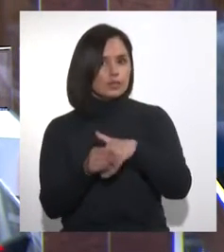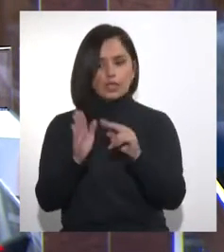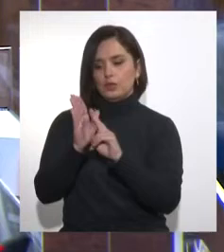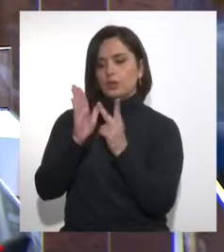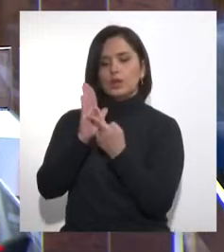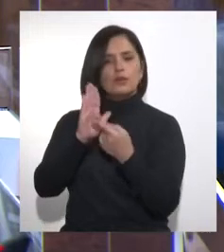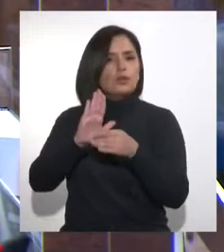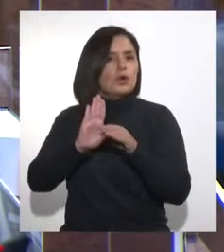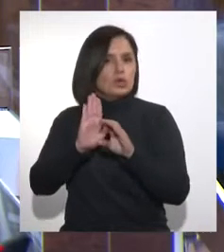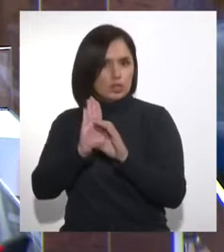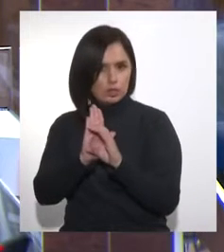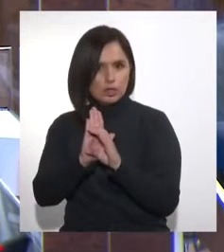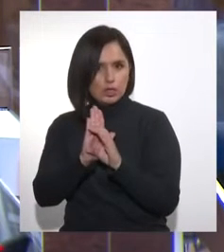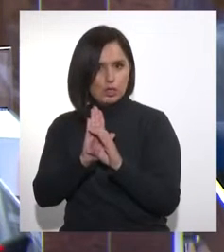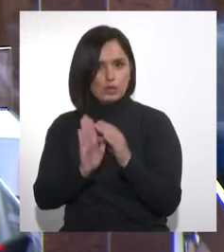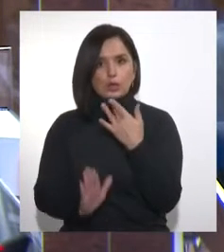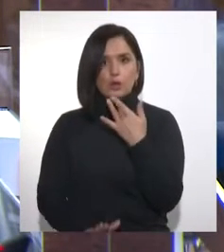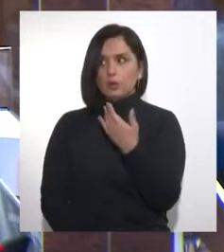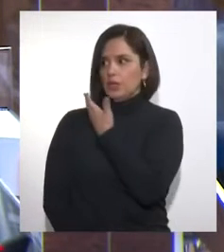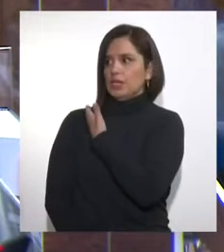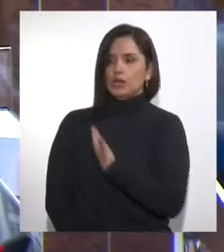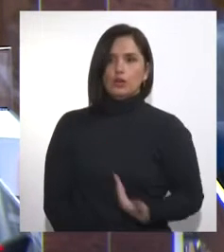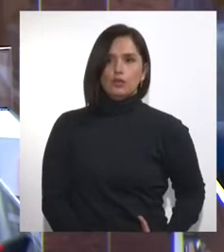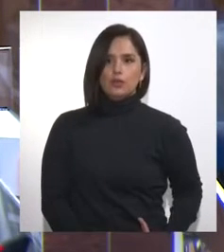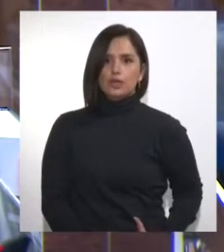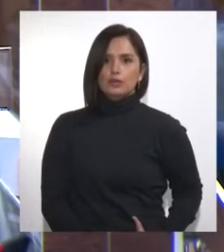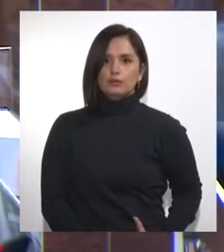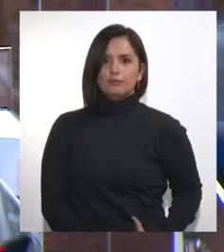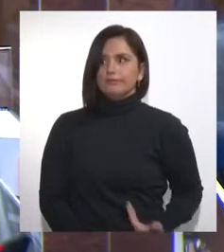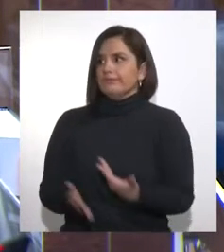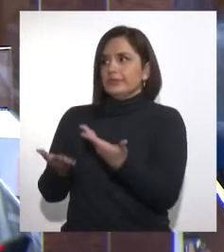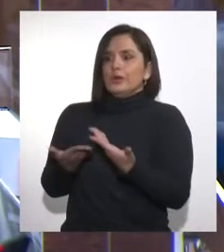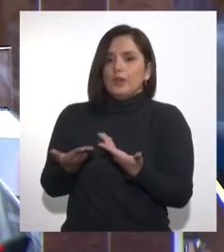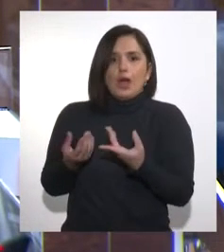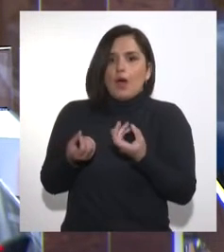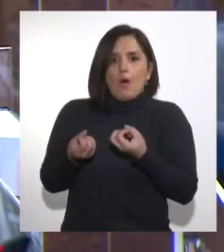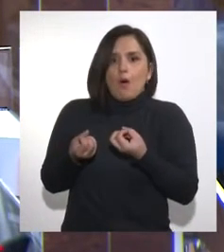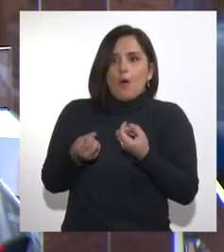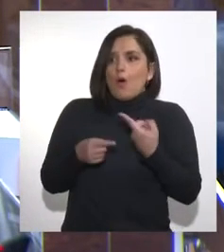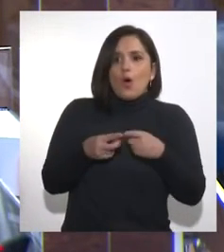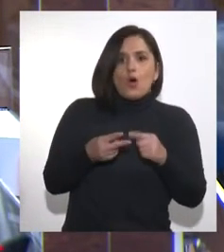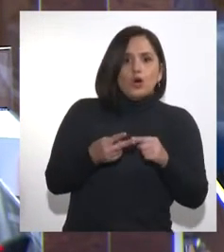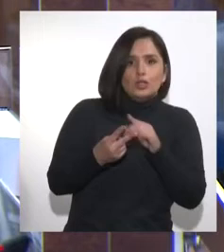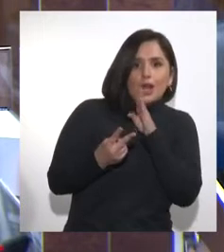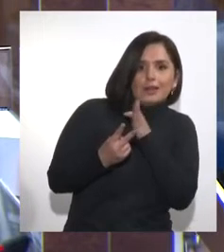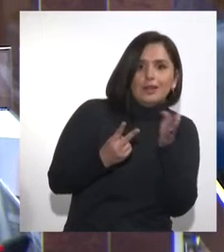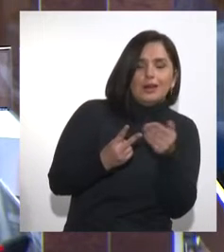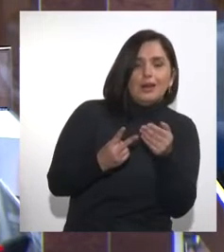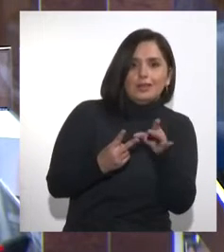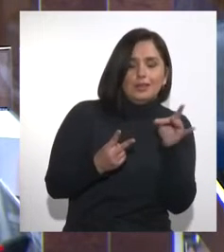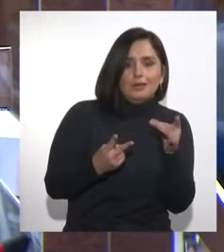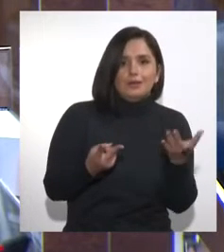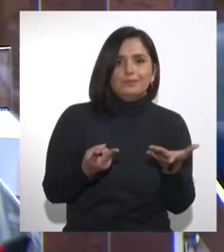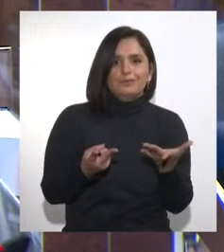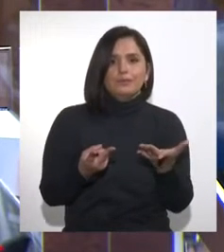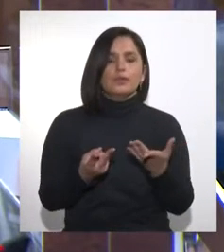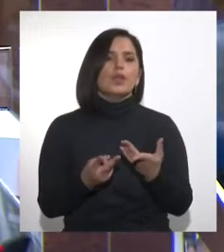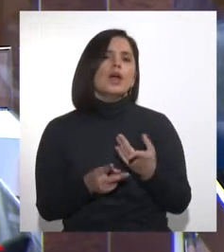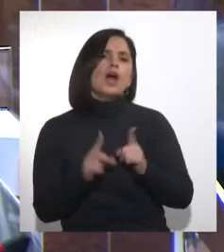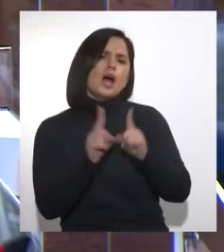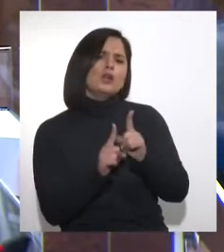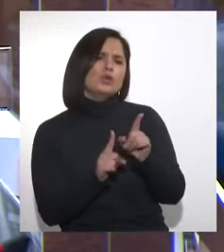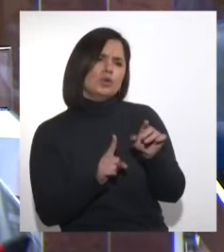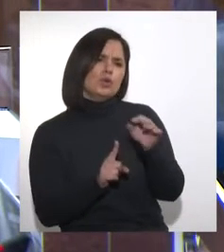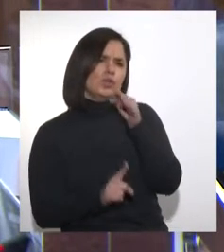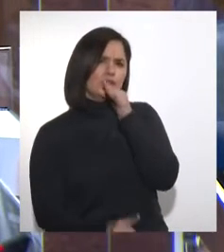constitucional porque el gobierno no nos deja otro camino. Varios dirán que retirar los fondos de la AFP no es bueno